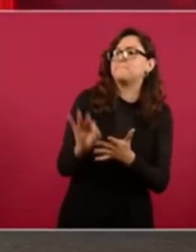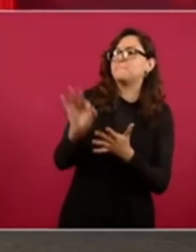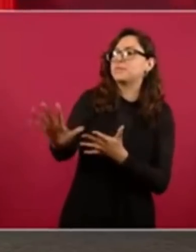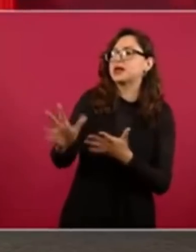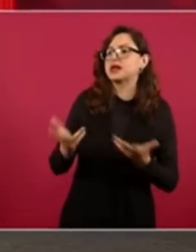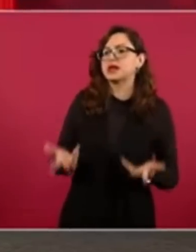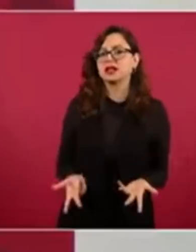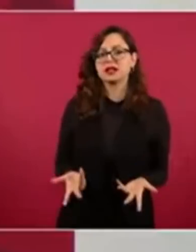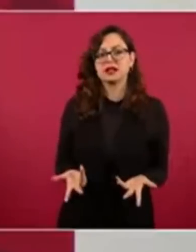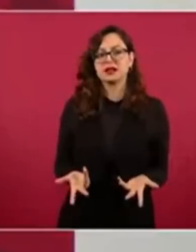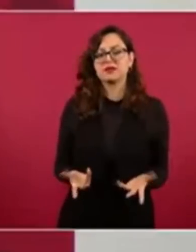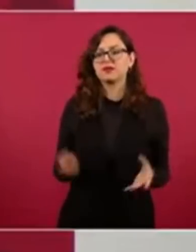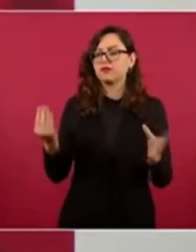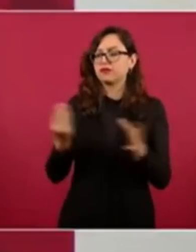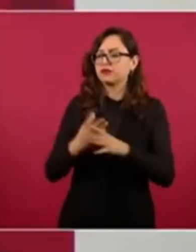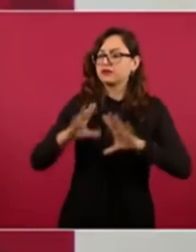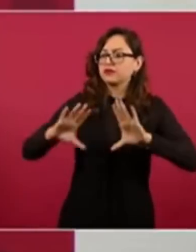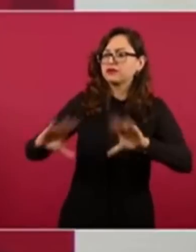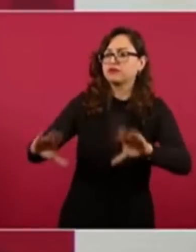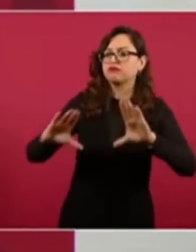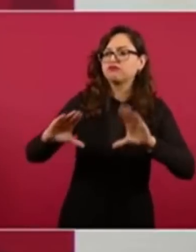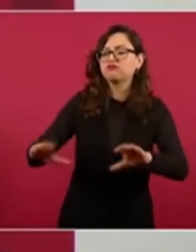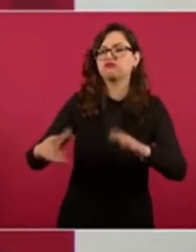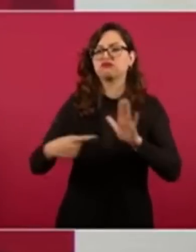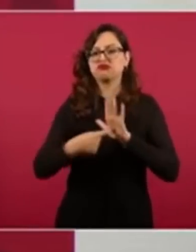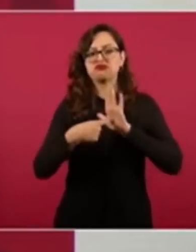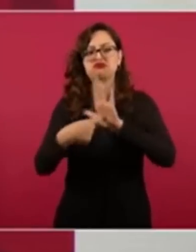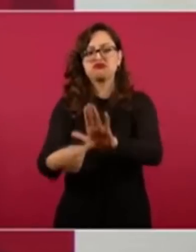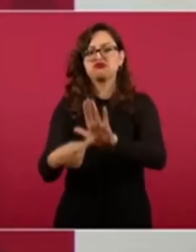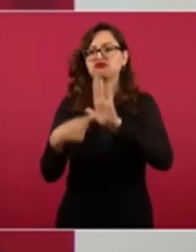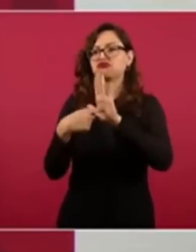es de orientación, es de concientización